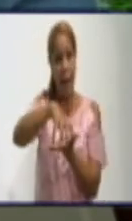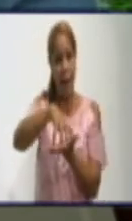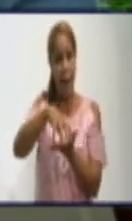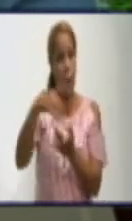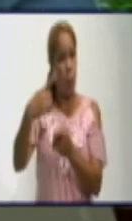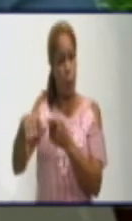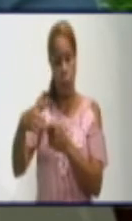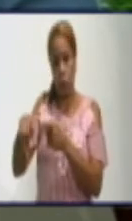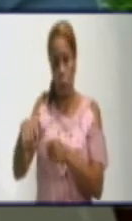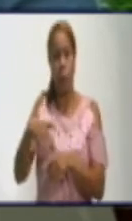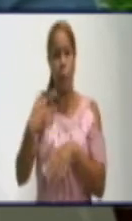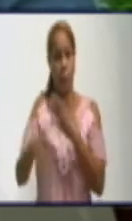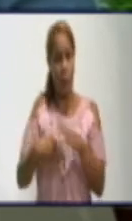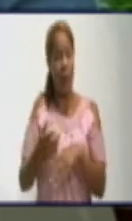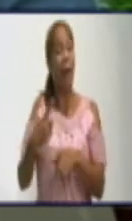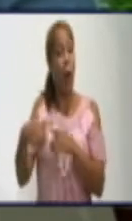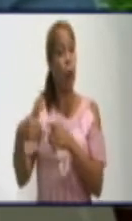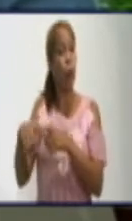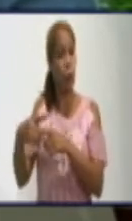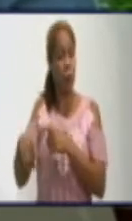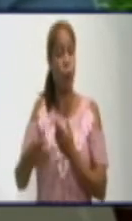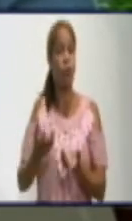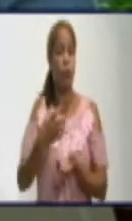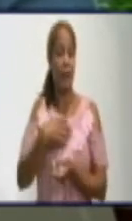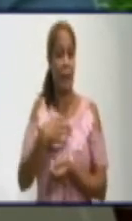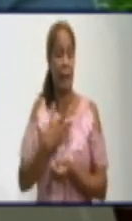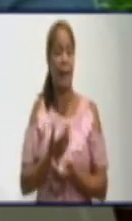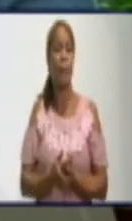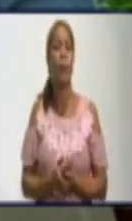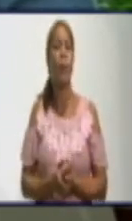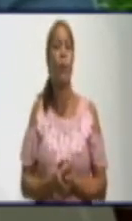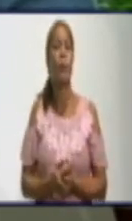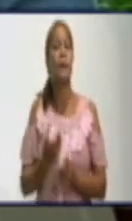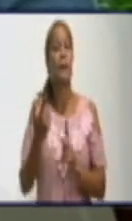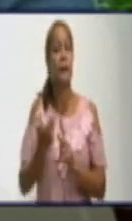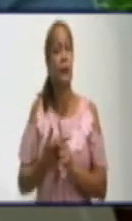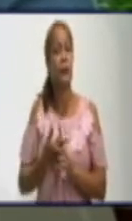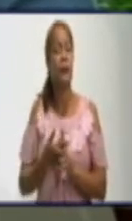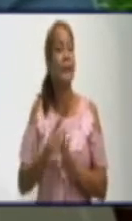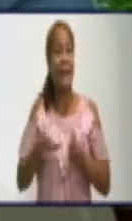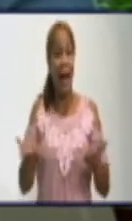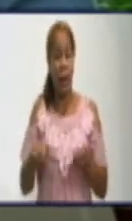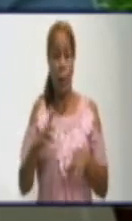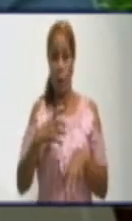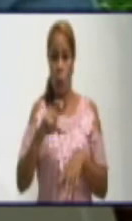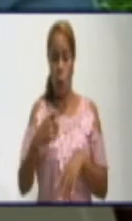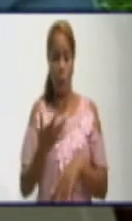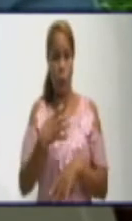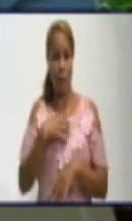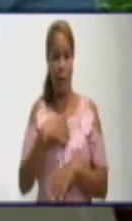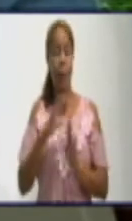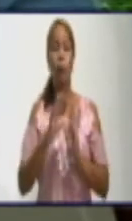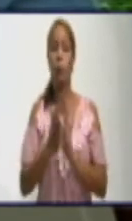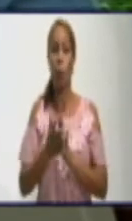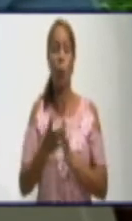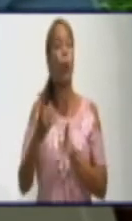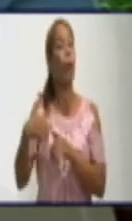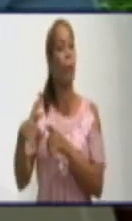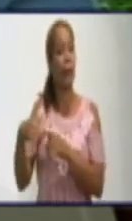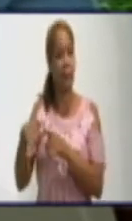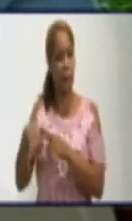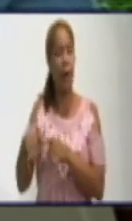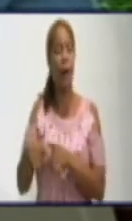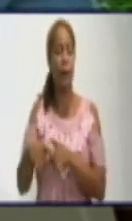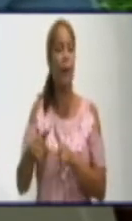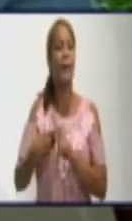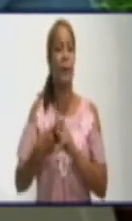tenemos parte de esto, para cuando estemos completos ya, copiados todos los materiales, ejecutar el trabajo. Decir